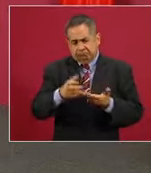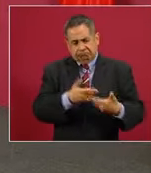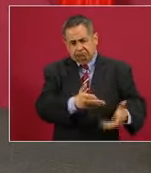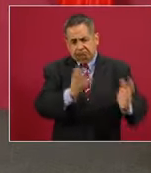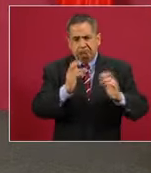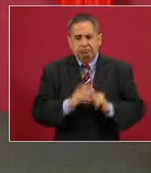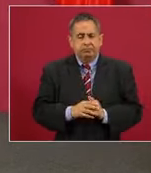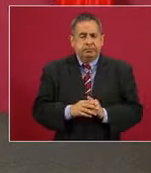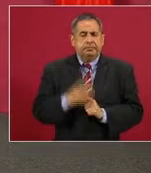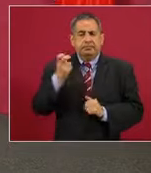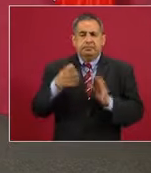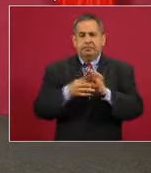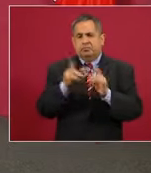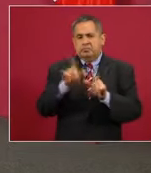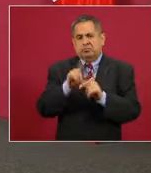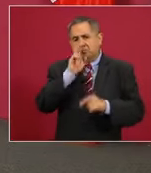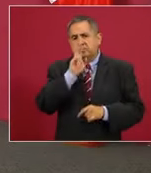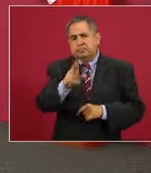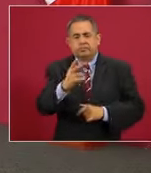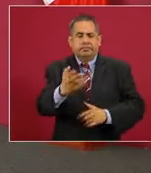Pero eso es lo que puedo contestar.